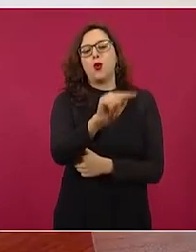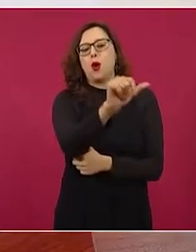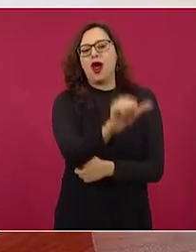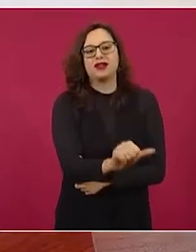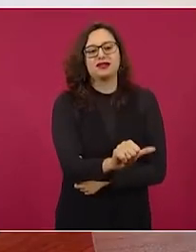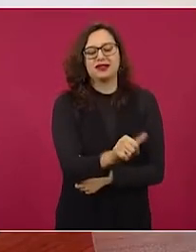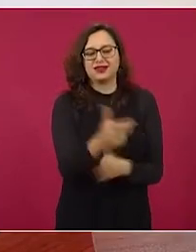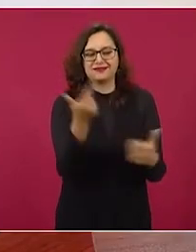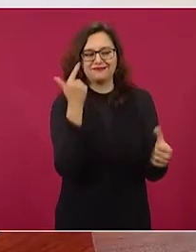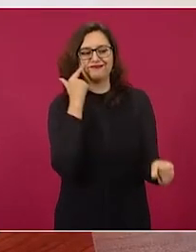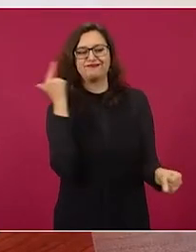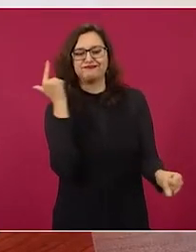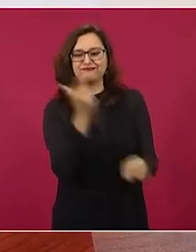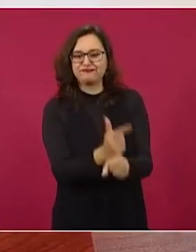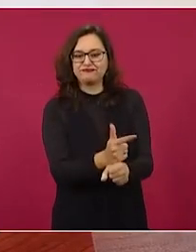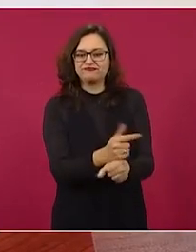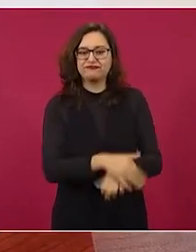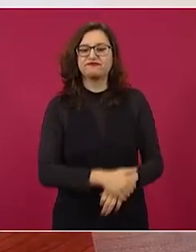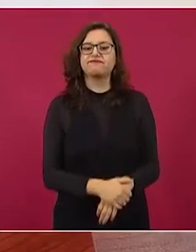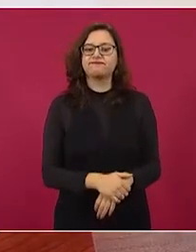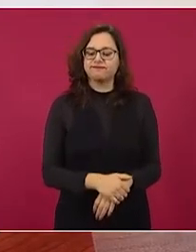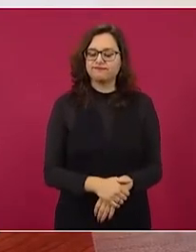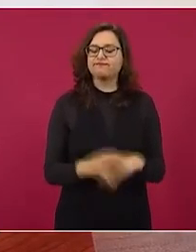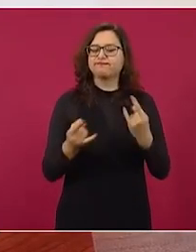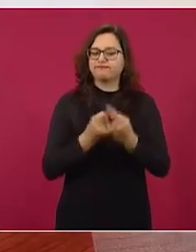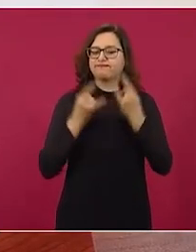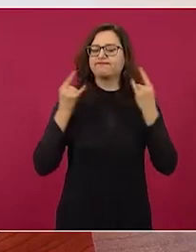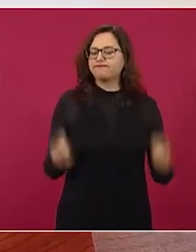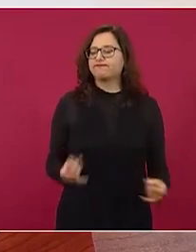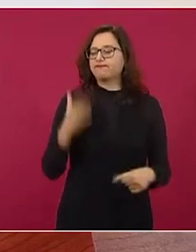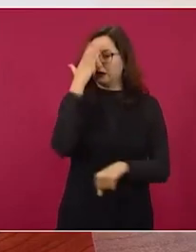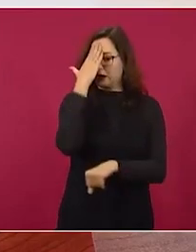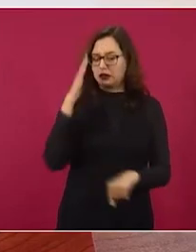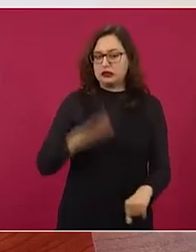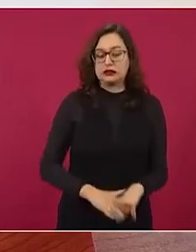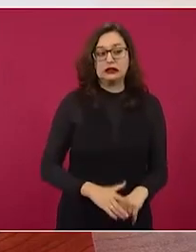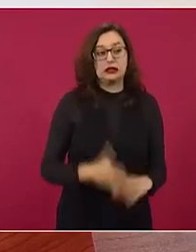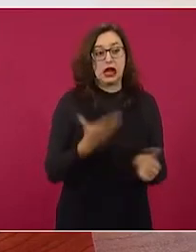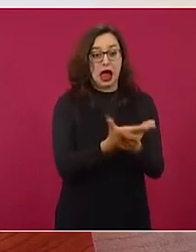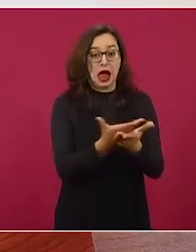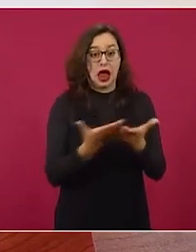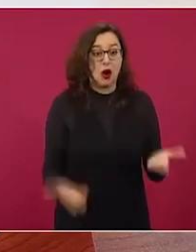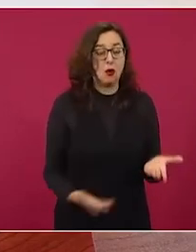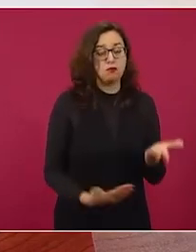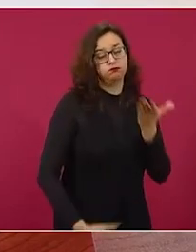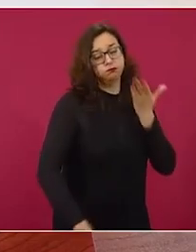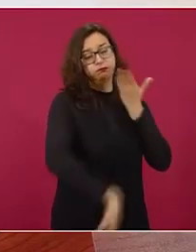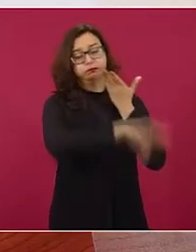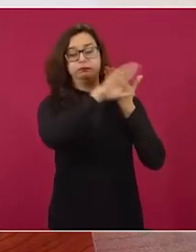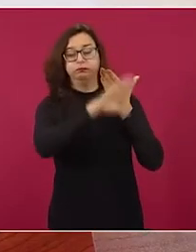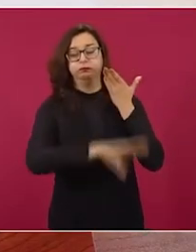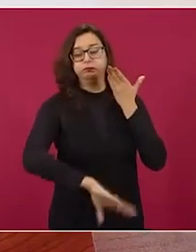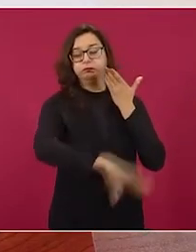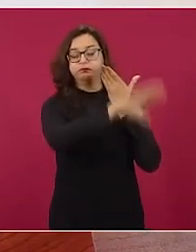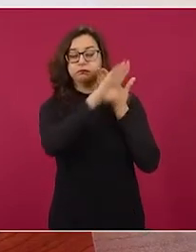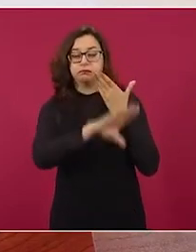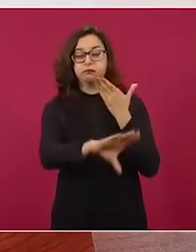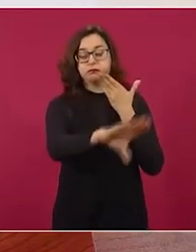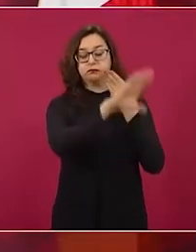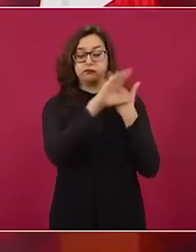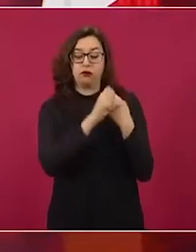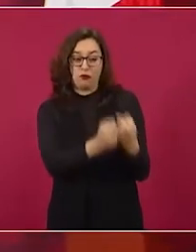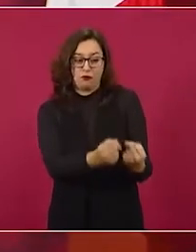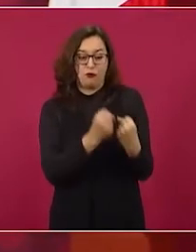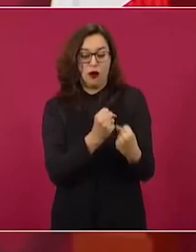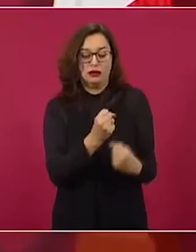Son experiencias, ¿cómo se resiste a eso?, ¿cómo se llevan a cabo